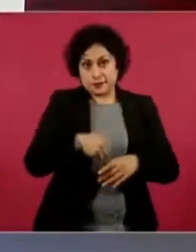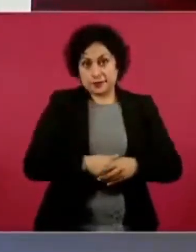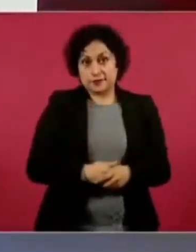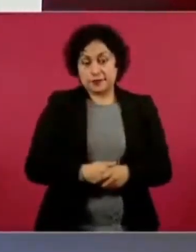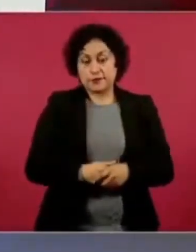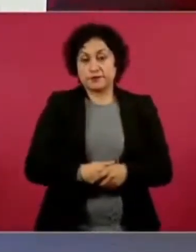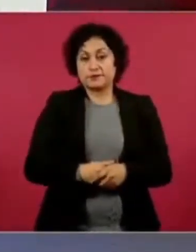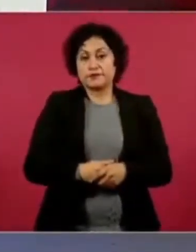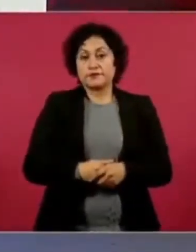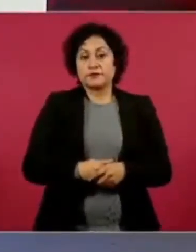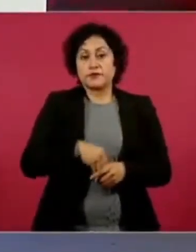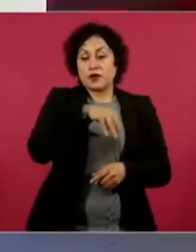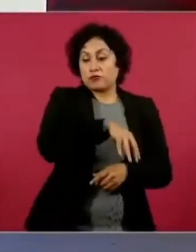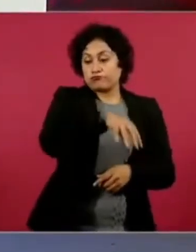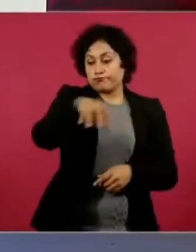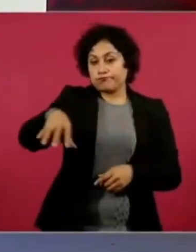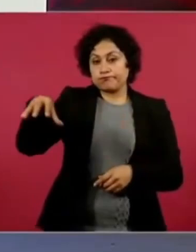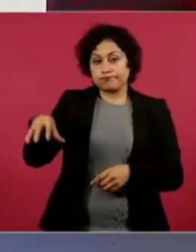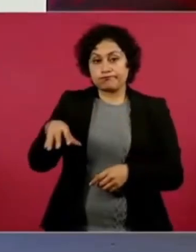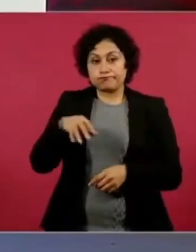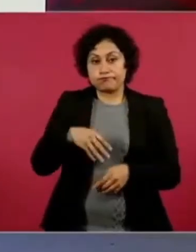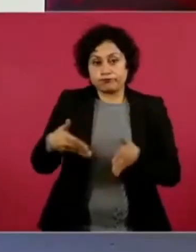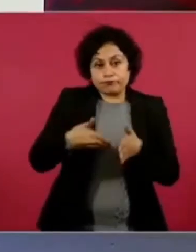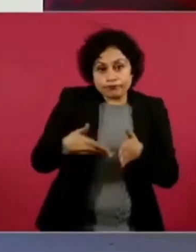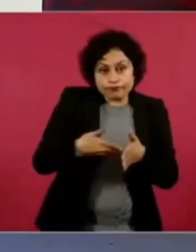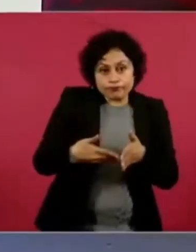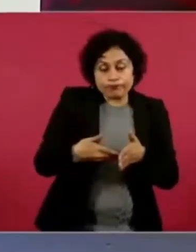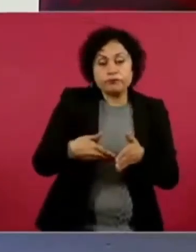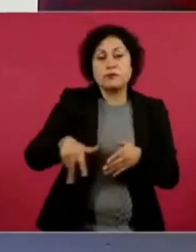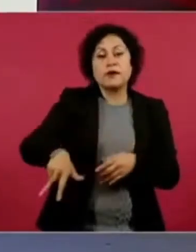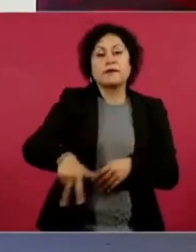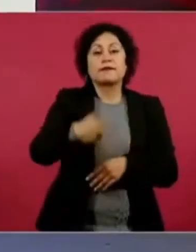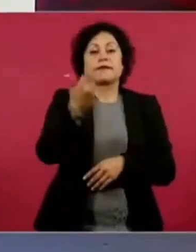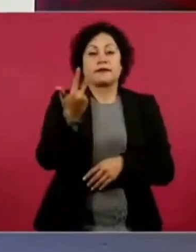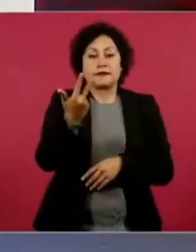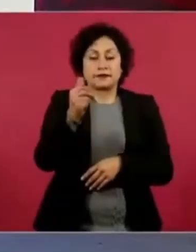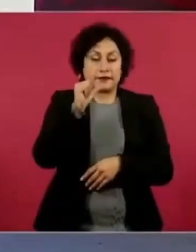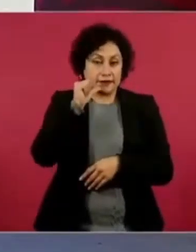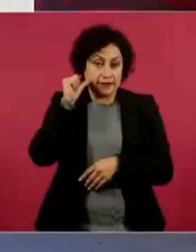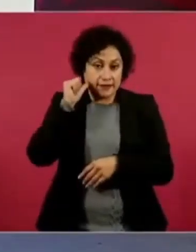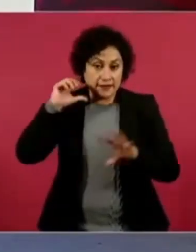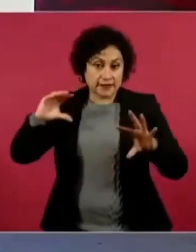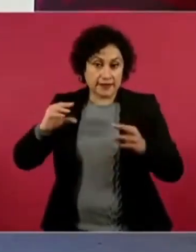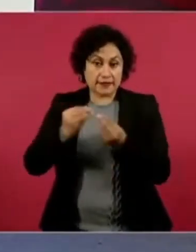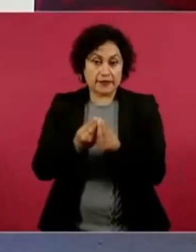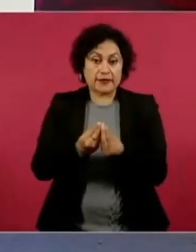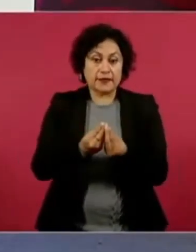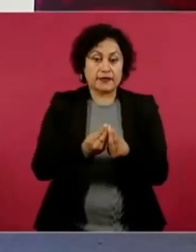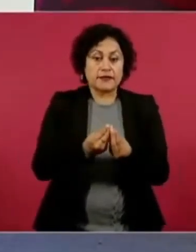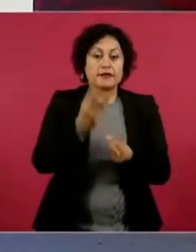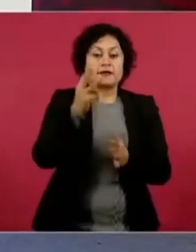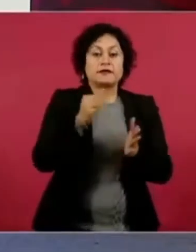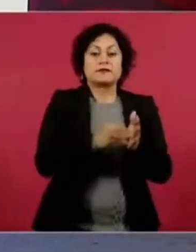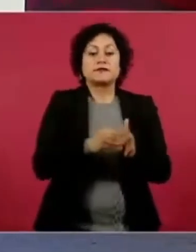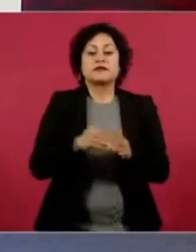Comedores, 13. Comedores, ayer 3 mil 687 raciones,